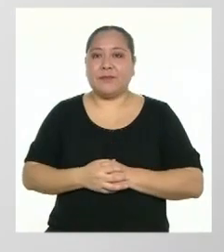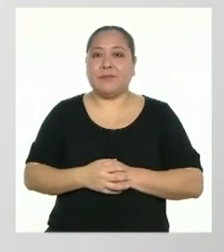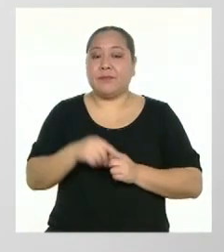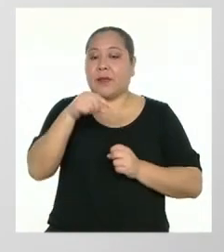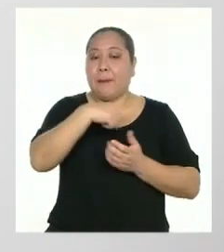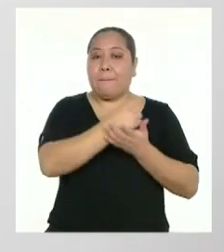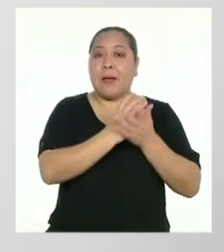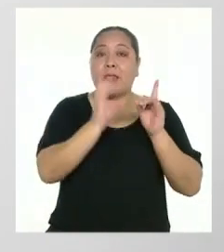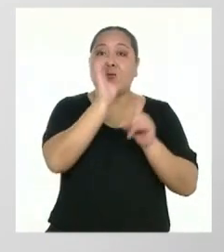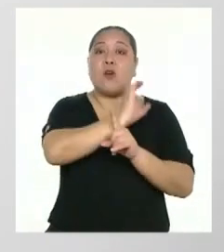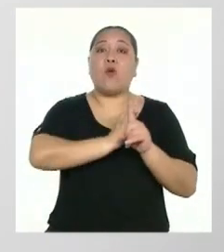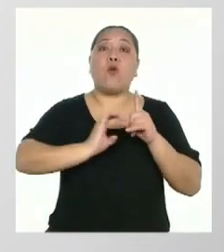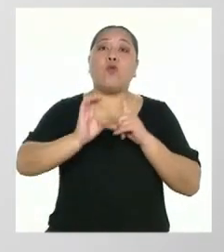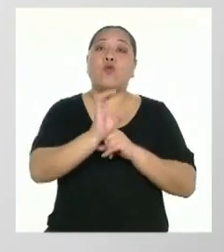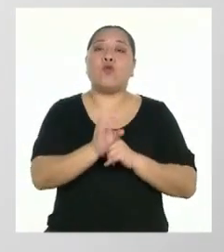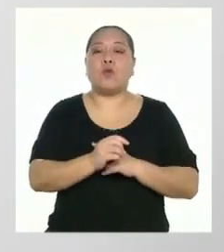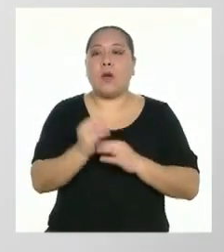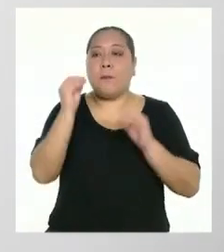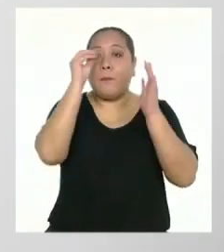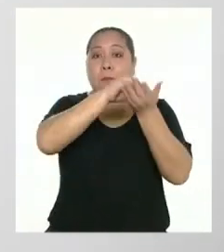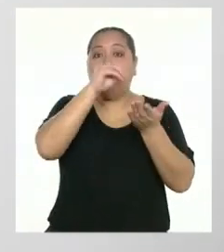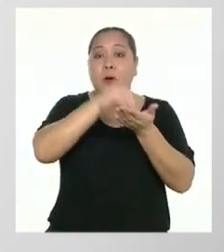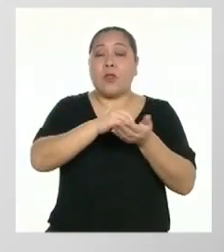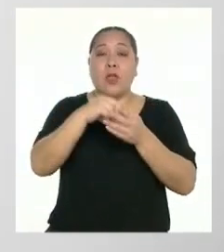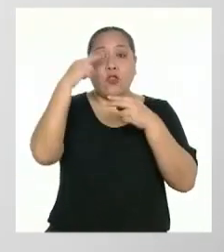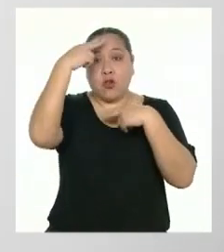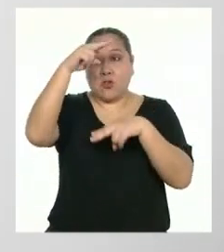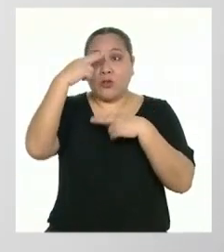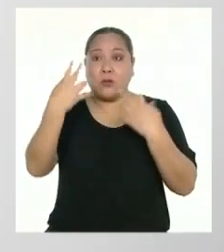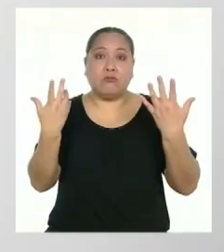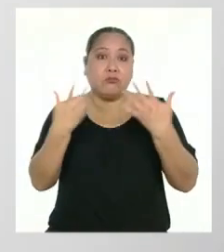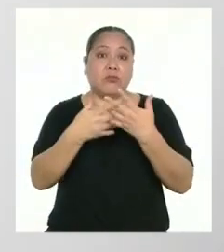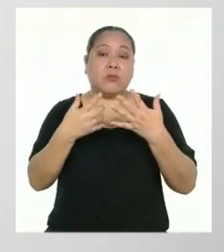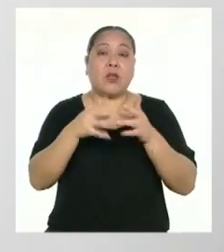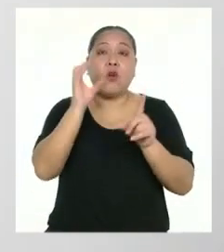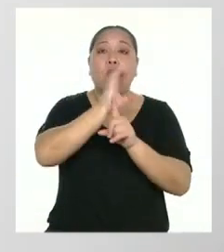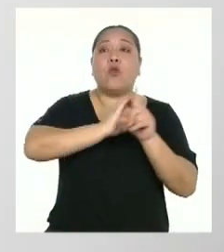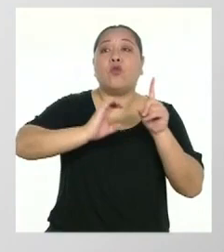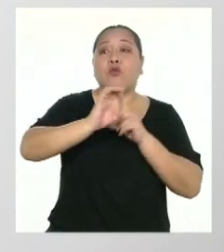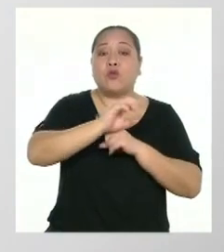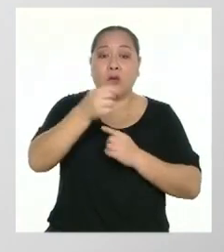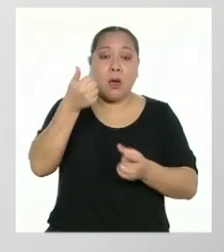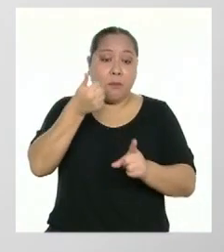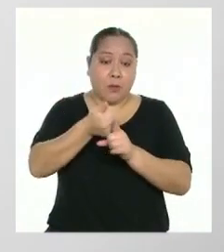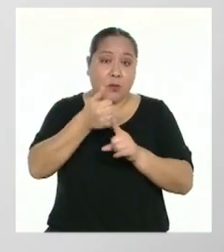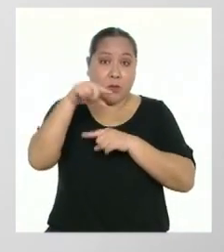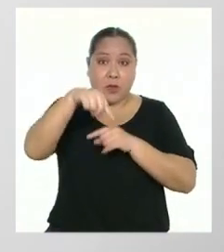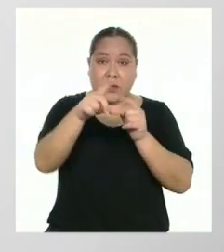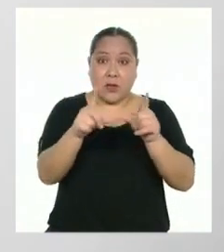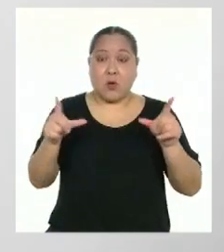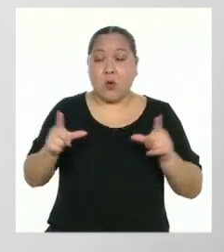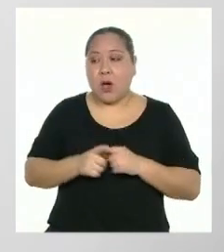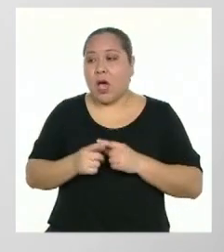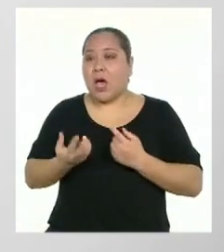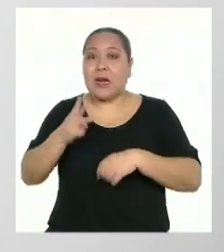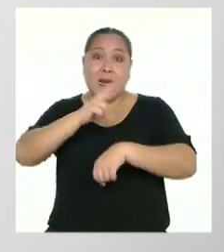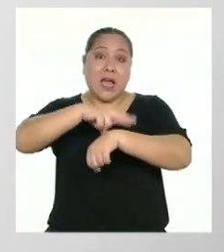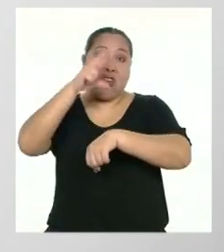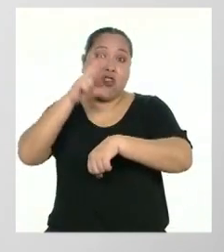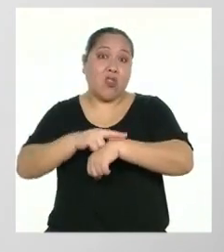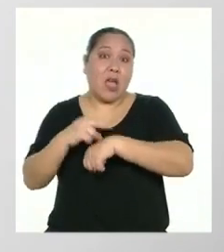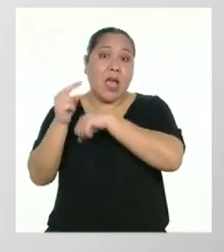de cultura. Cultura incluye noticias relacionadas con la cultura a nivel local, regional, nacional e